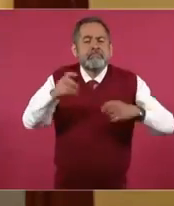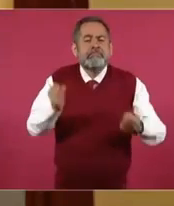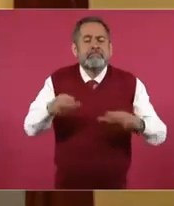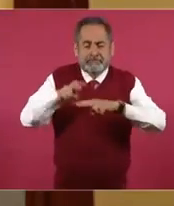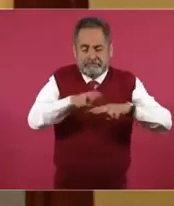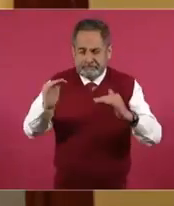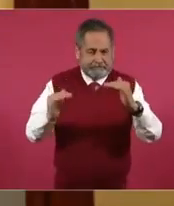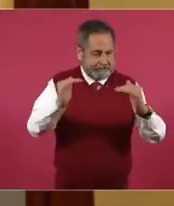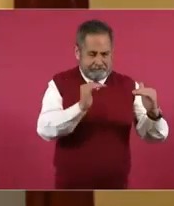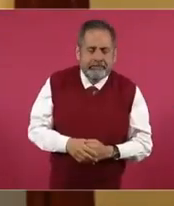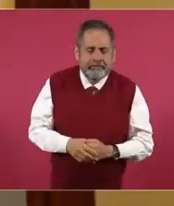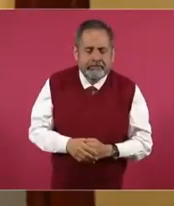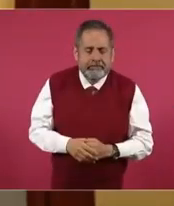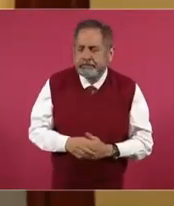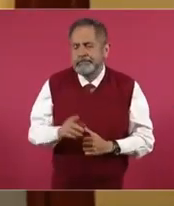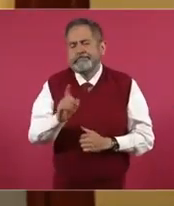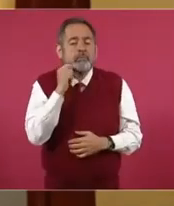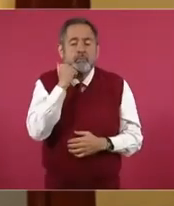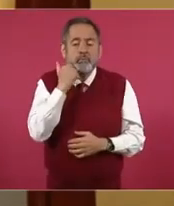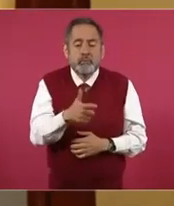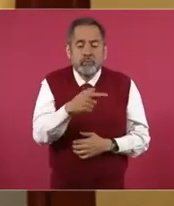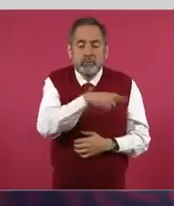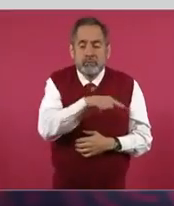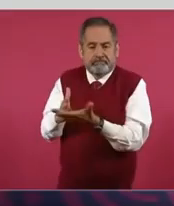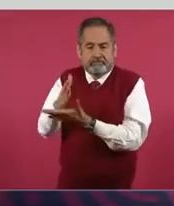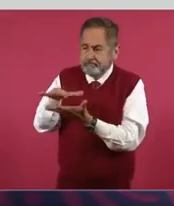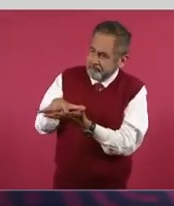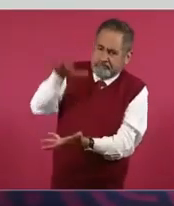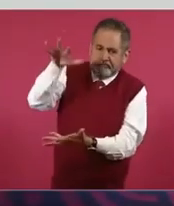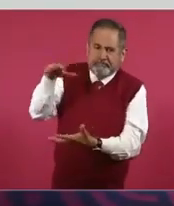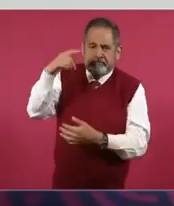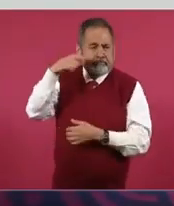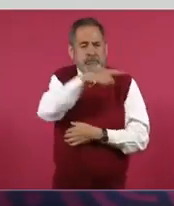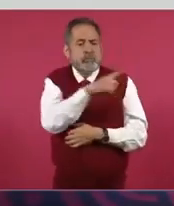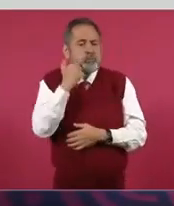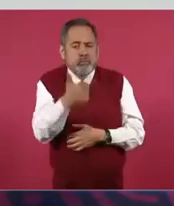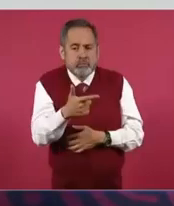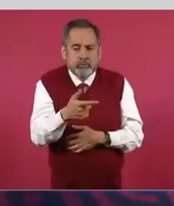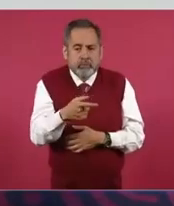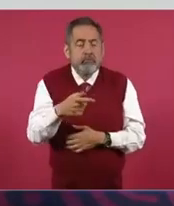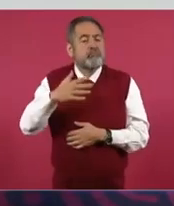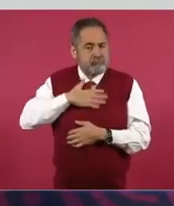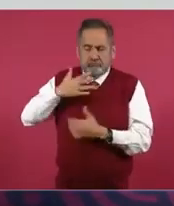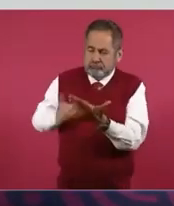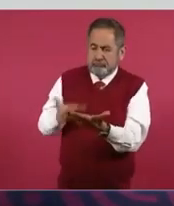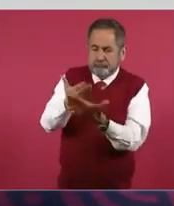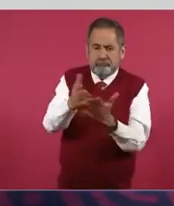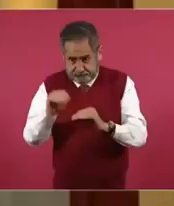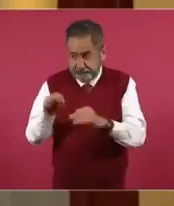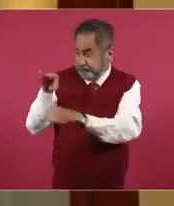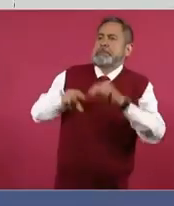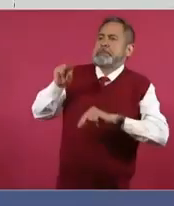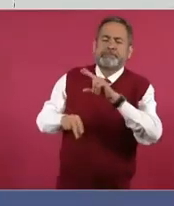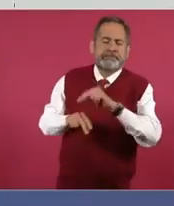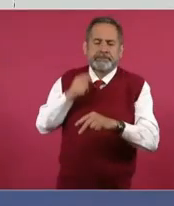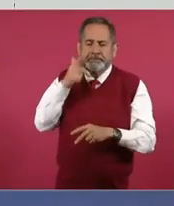Lo que no quieren es que se tenga una mayoría para poder reformar la Constitución, porque si se reforma la Constitución,